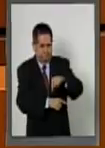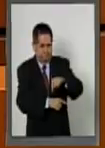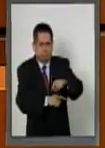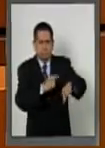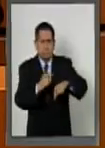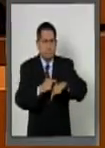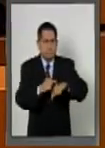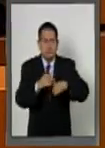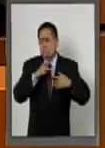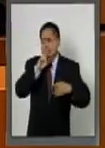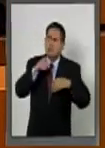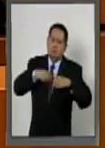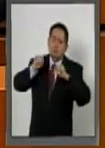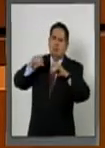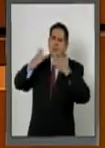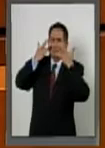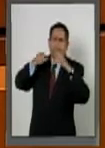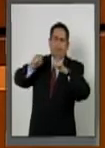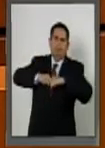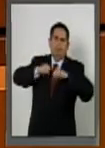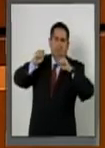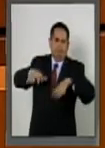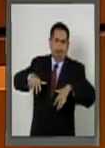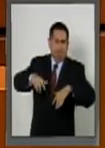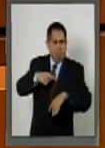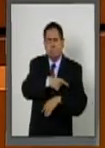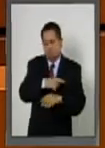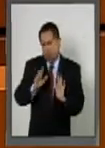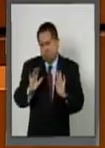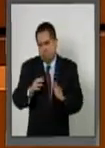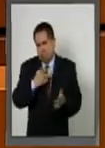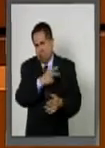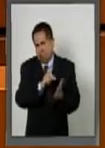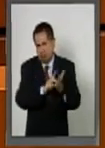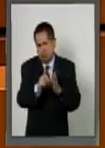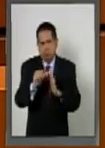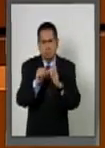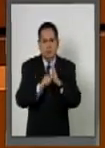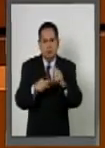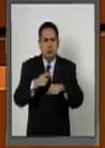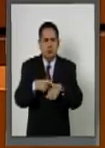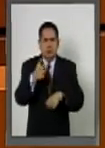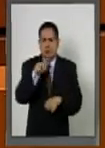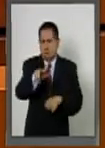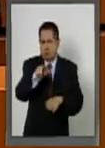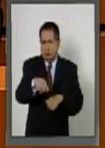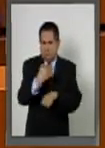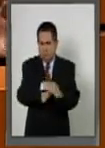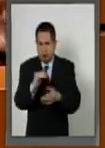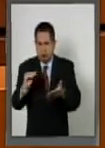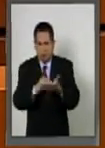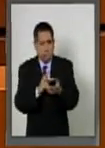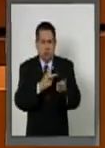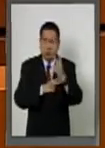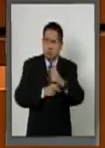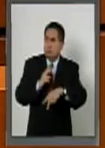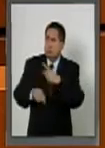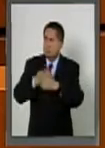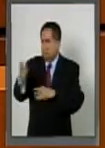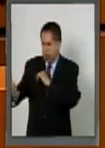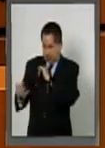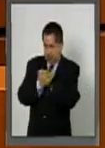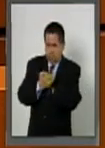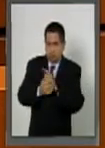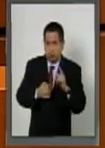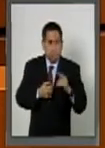renuncia a su derecho que le da la Constitución en el artículo decimoctavo transitorio de venir a pedir la objeción del Senado,